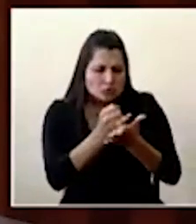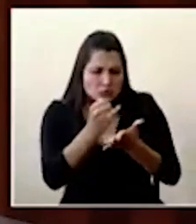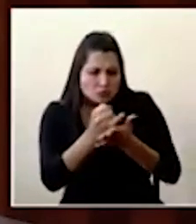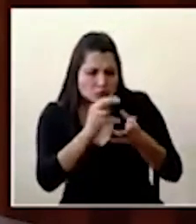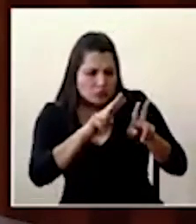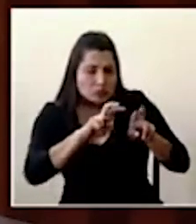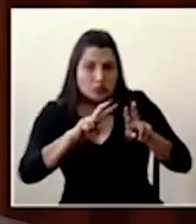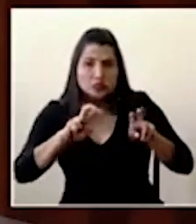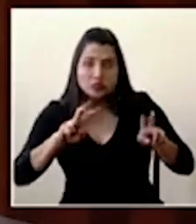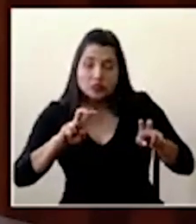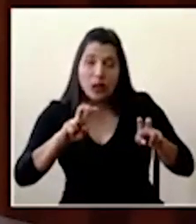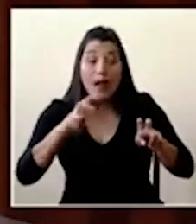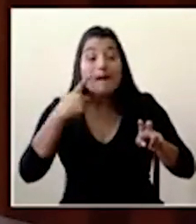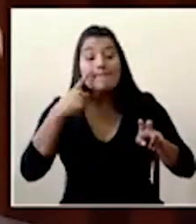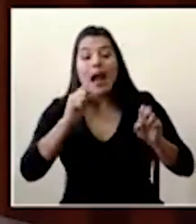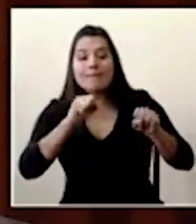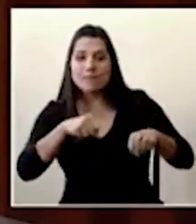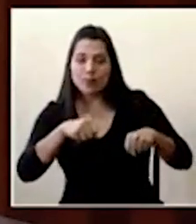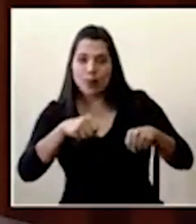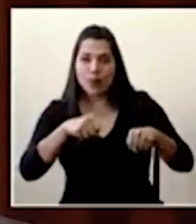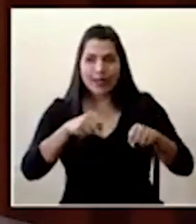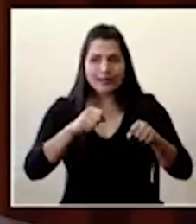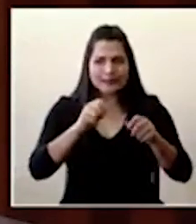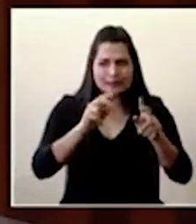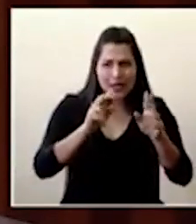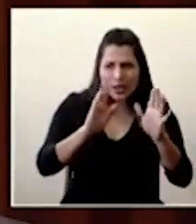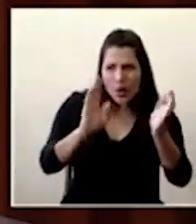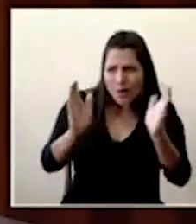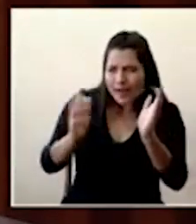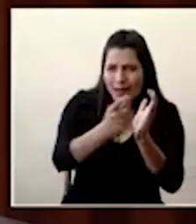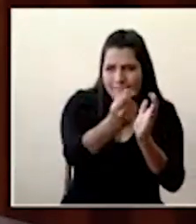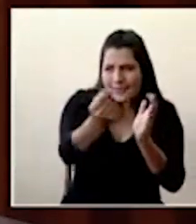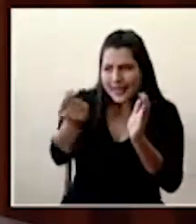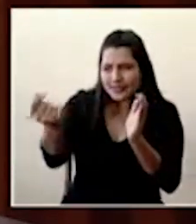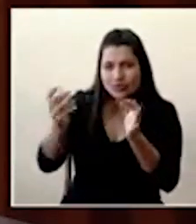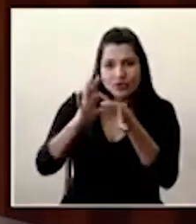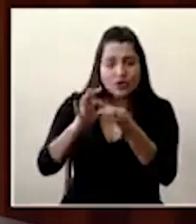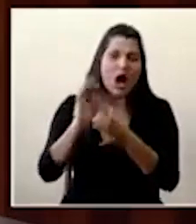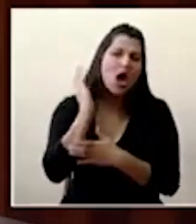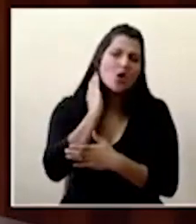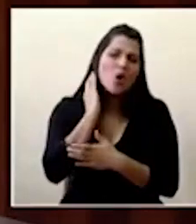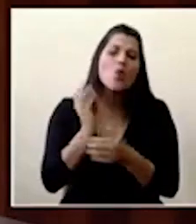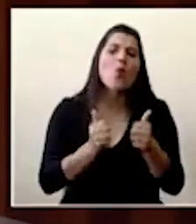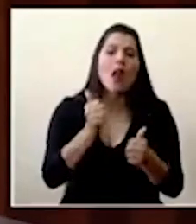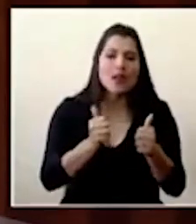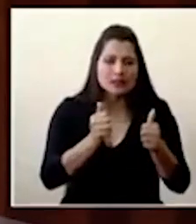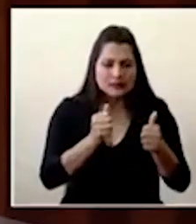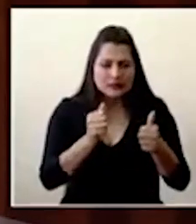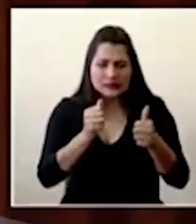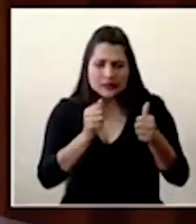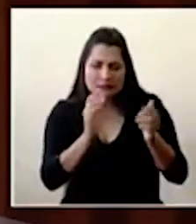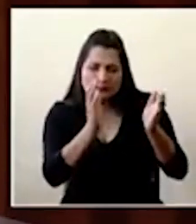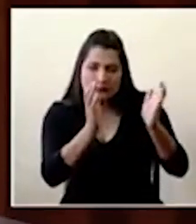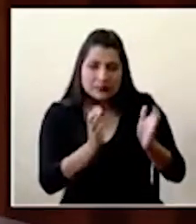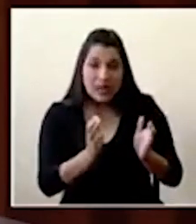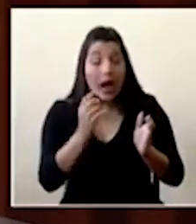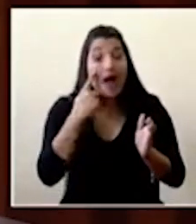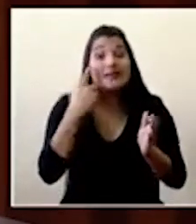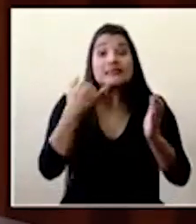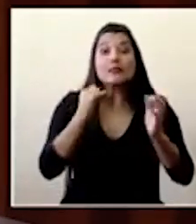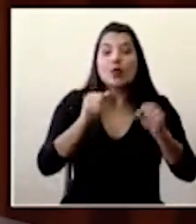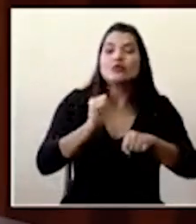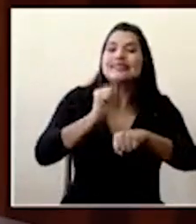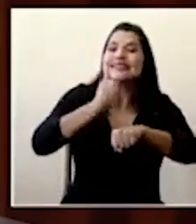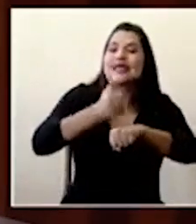de mercado para ver si podíamos, o existía posibilidad regular, tanto alcohol en